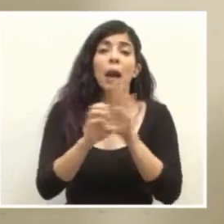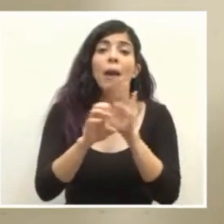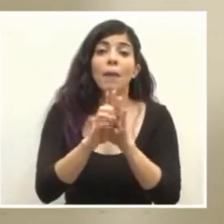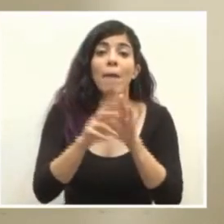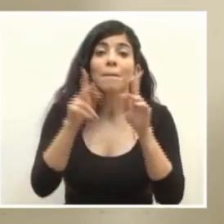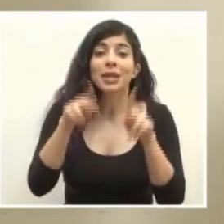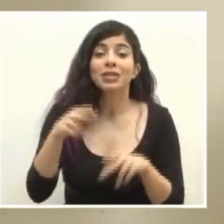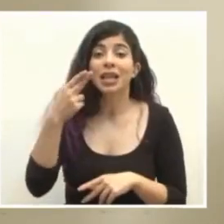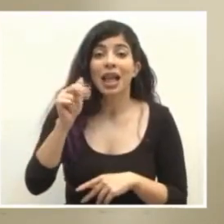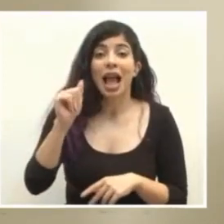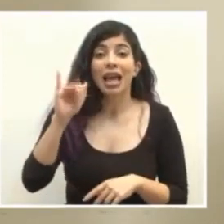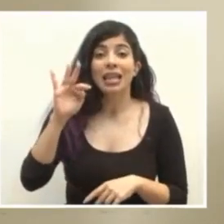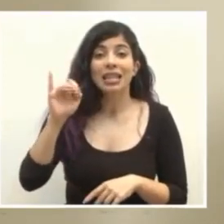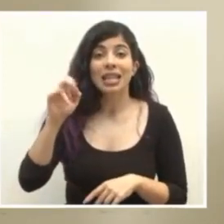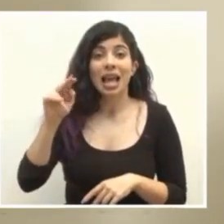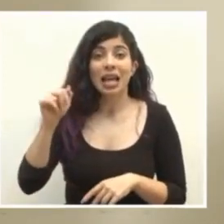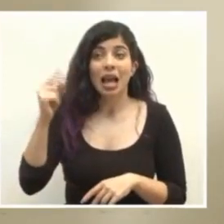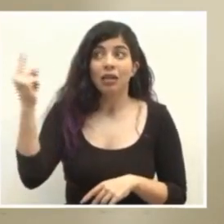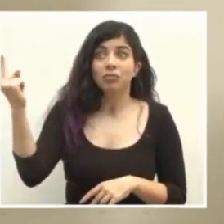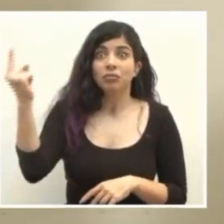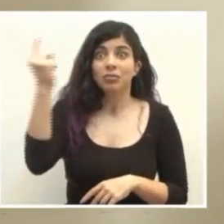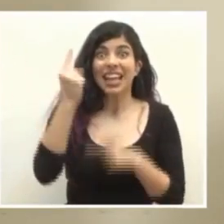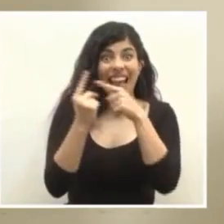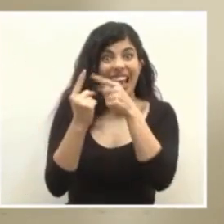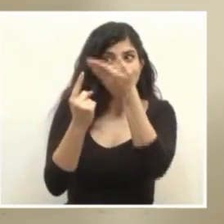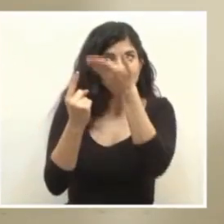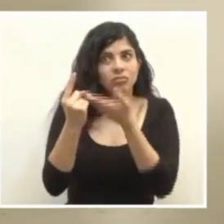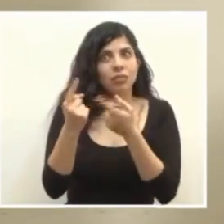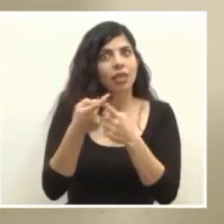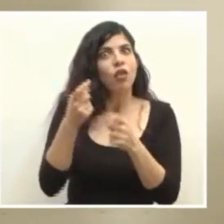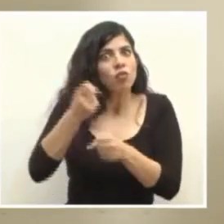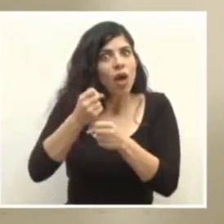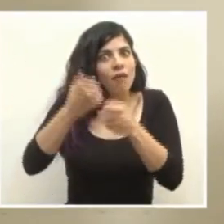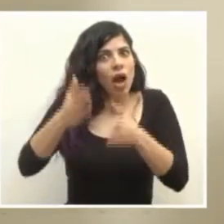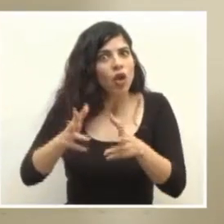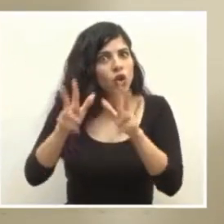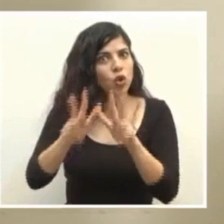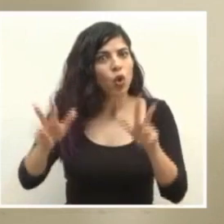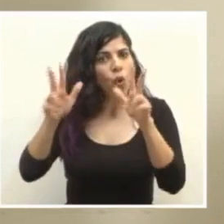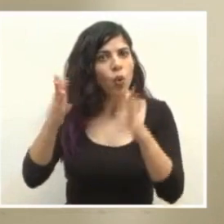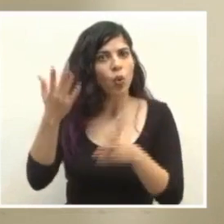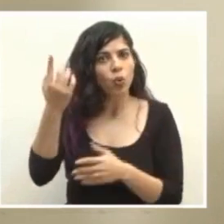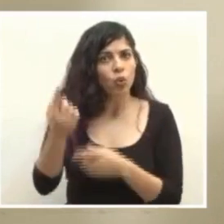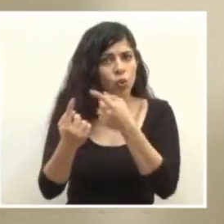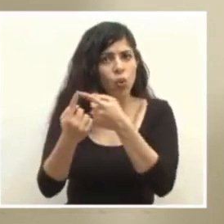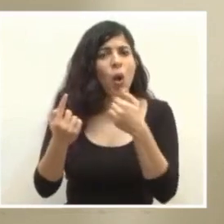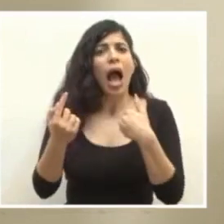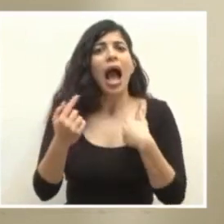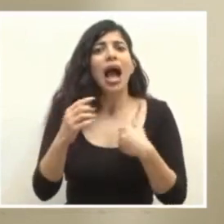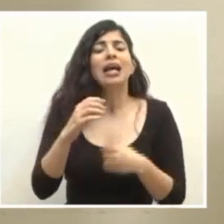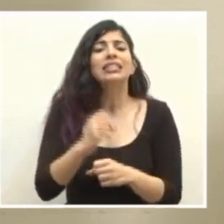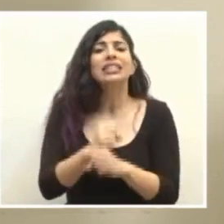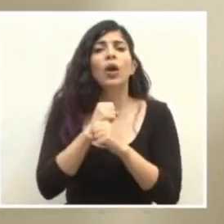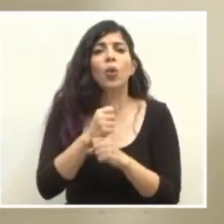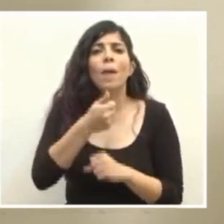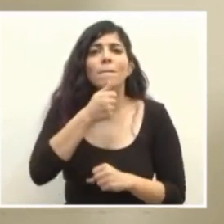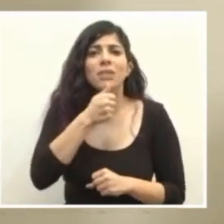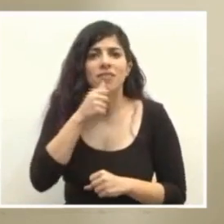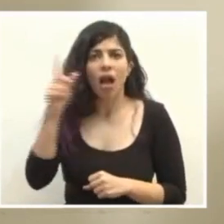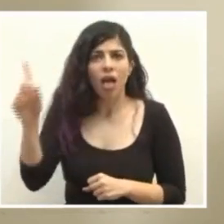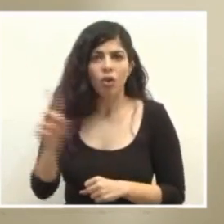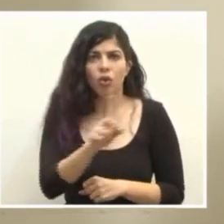Por ejemplo, la persona haitiana está llegando, que es de Naciones Unidas, es un funcionario de Naciones Unidas, tiene un seguro privado, está siendo